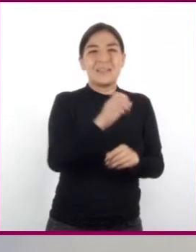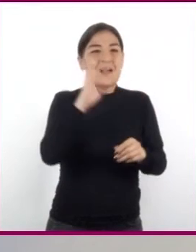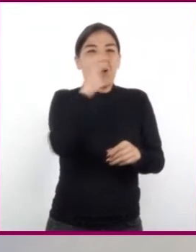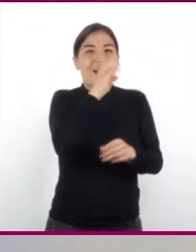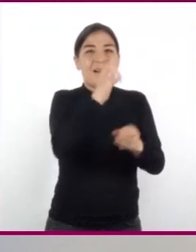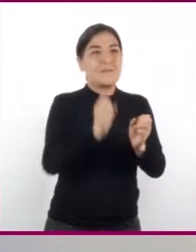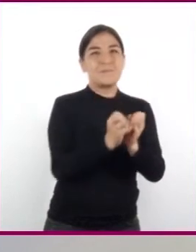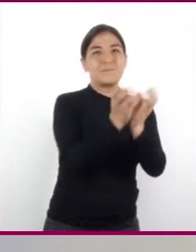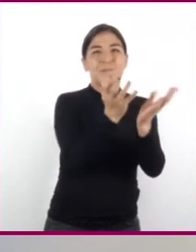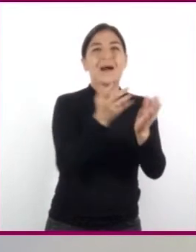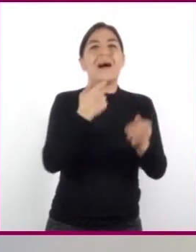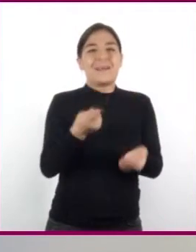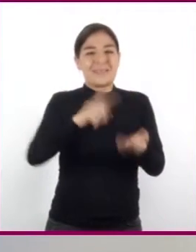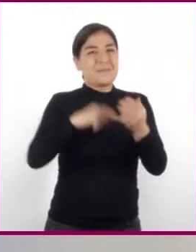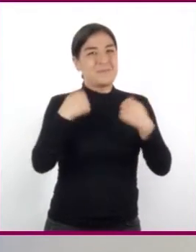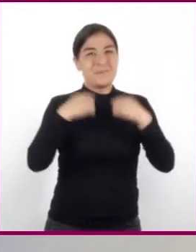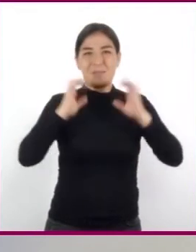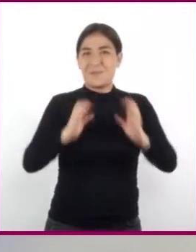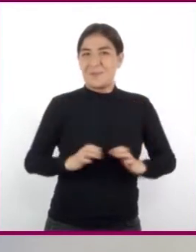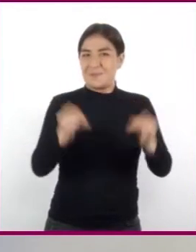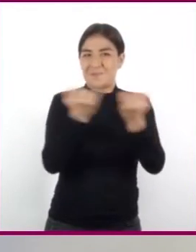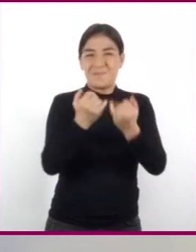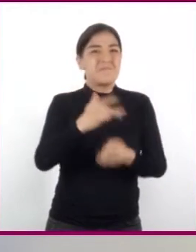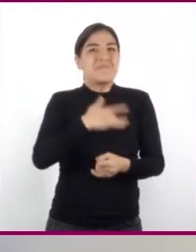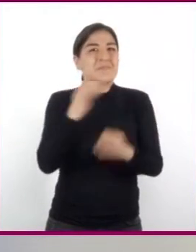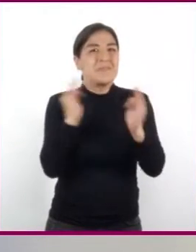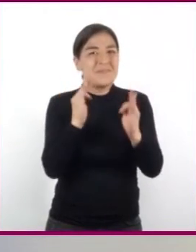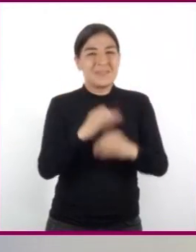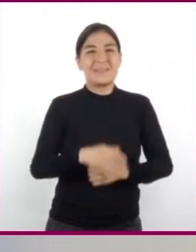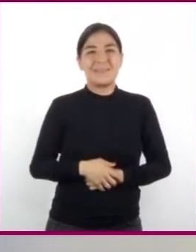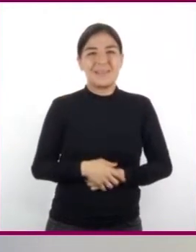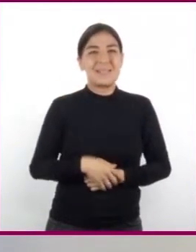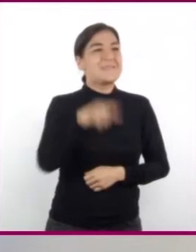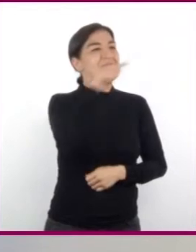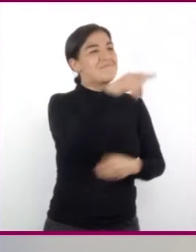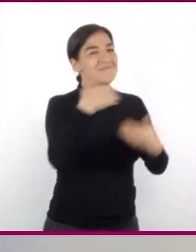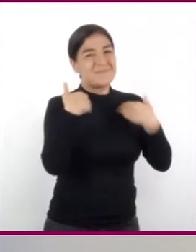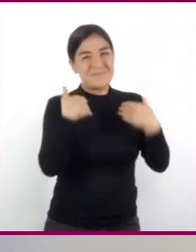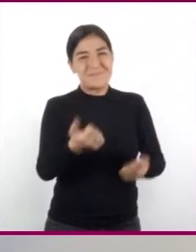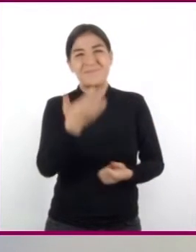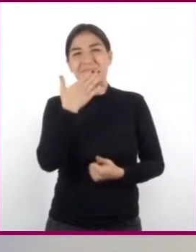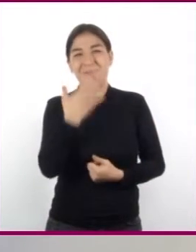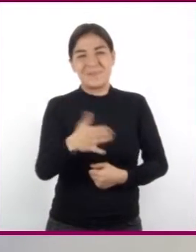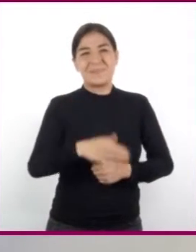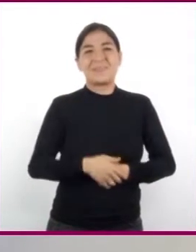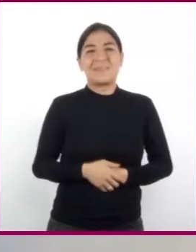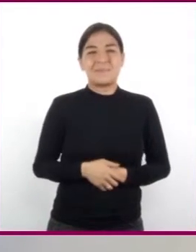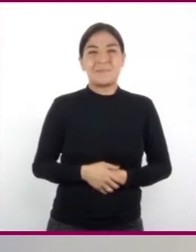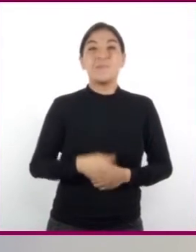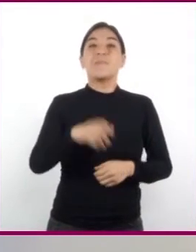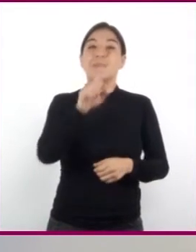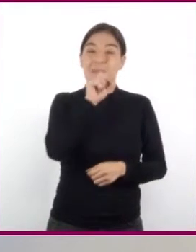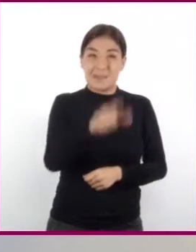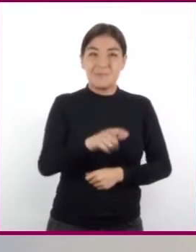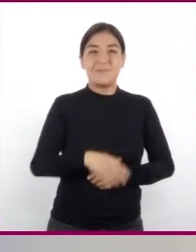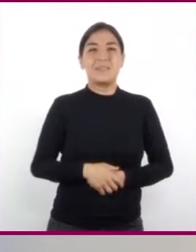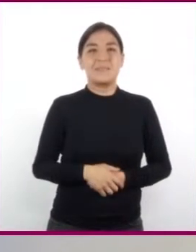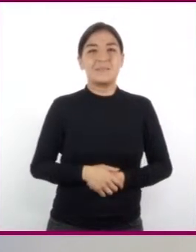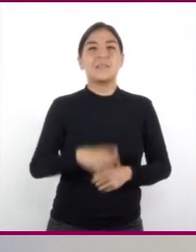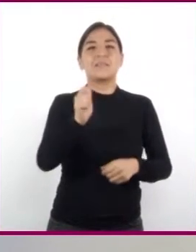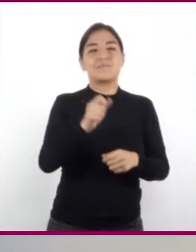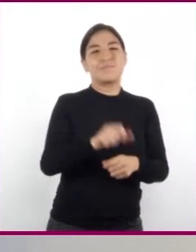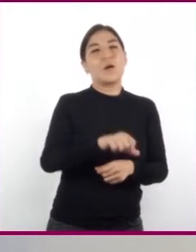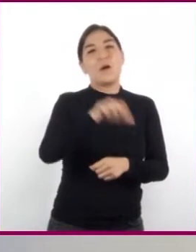por eso ya no siento frío. Lo entendiste a la perfección. Además, en sentido